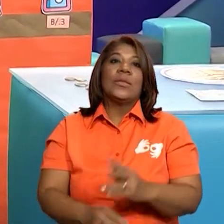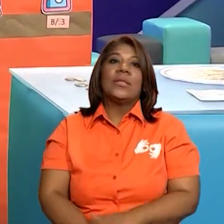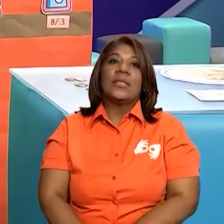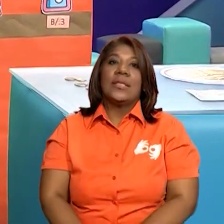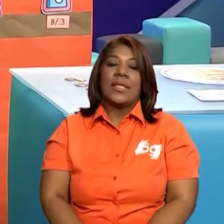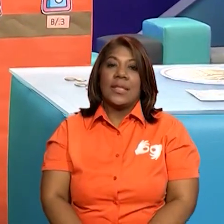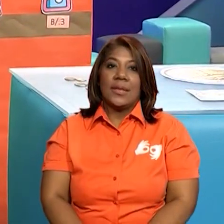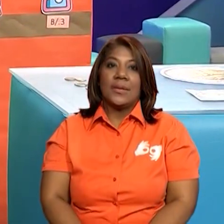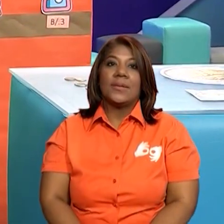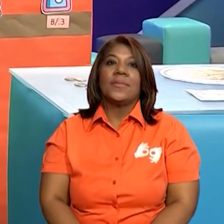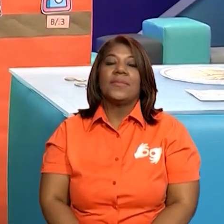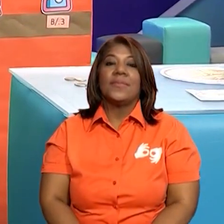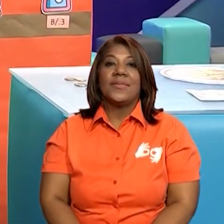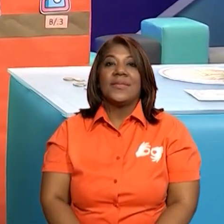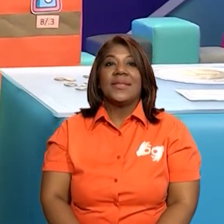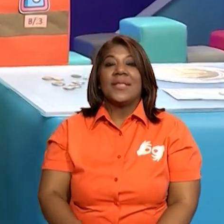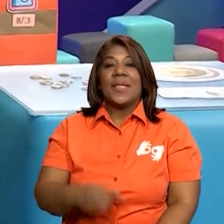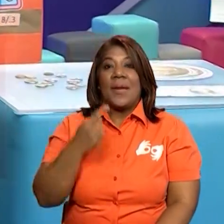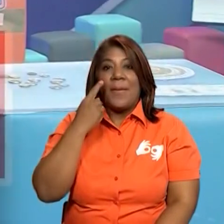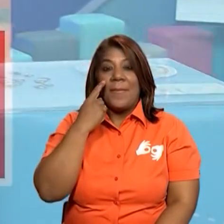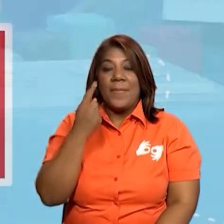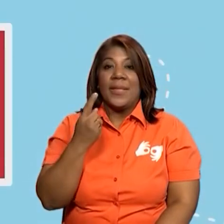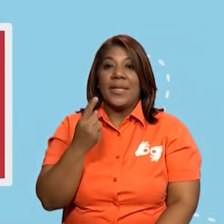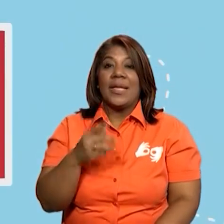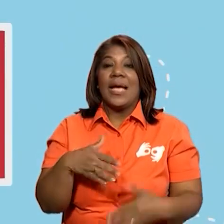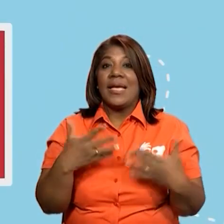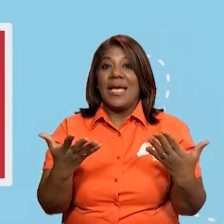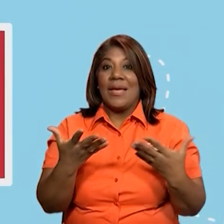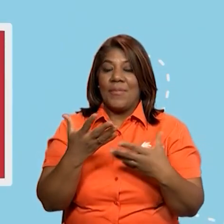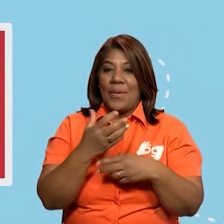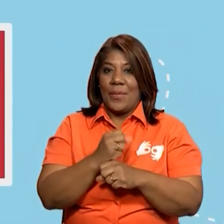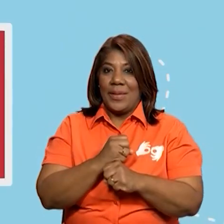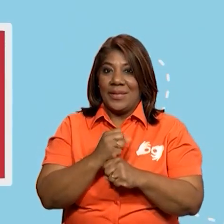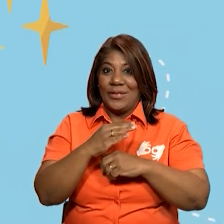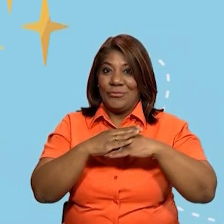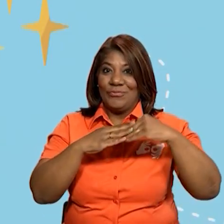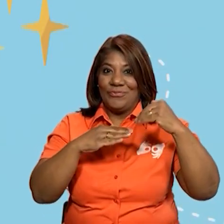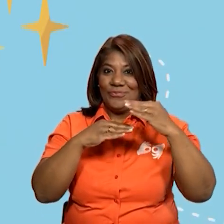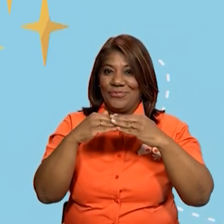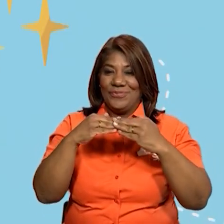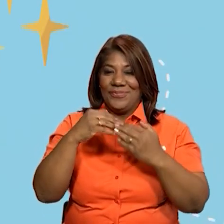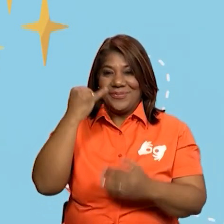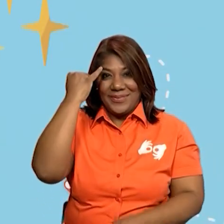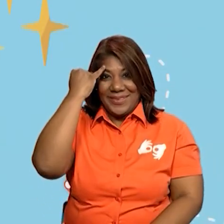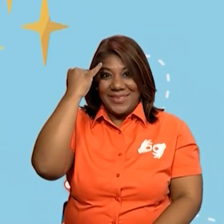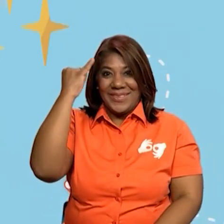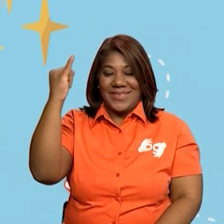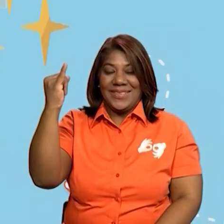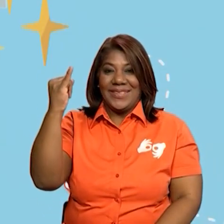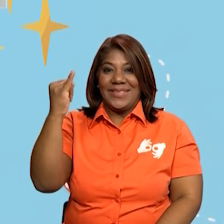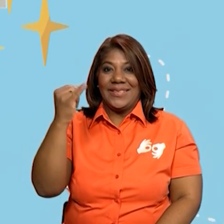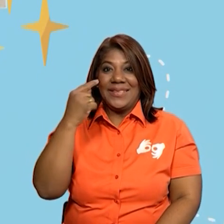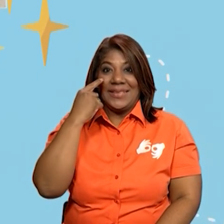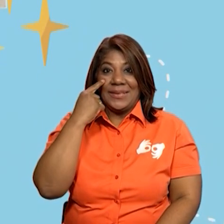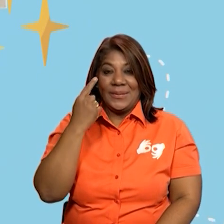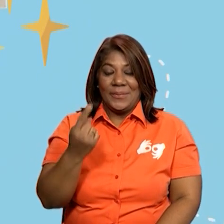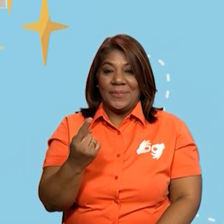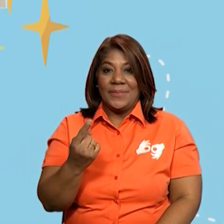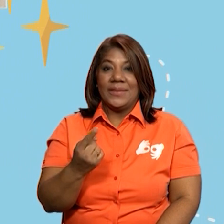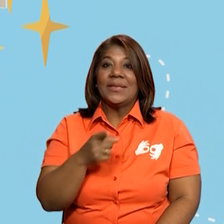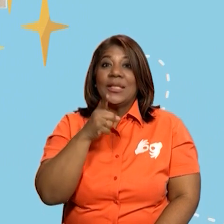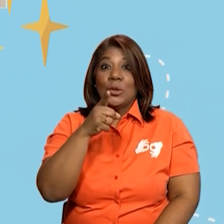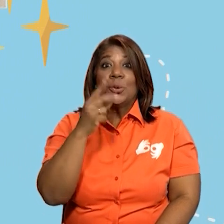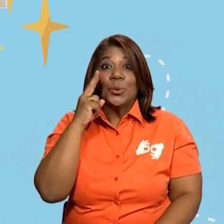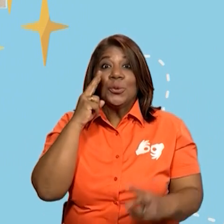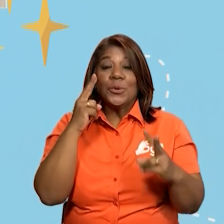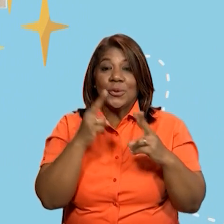vamos a verla más a detalles construyendo nuestras ideas. Así que me van a acompañar por acá porque